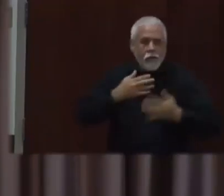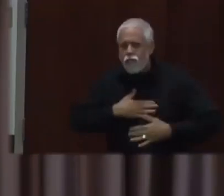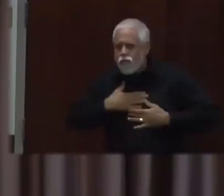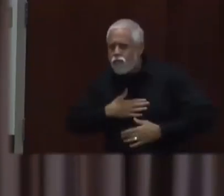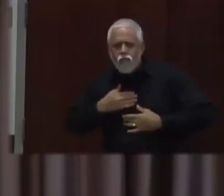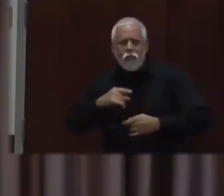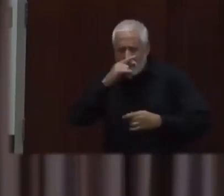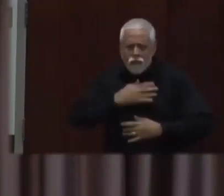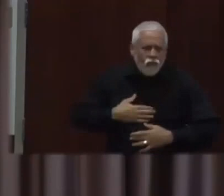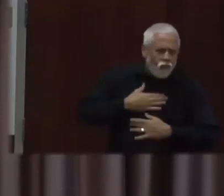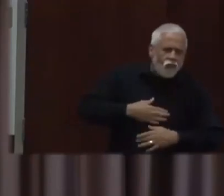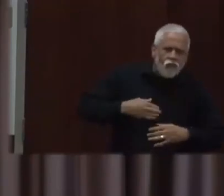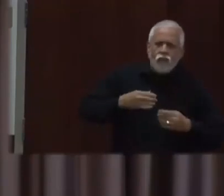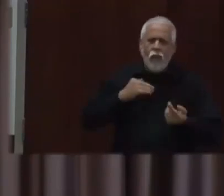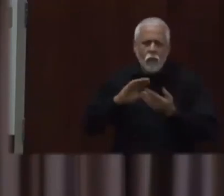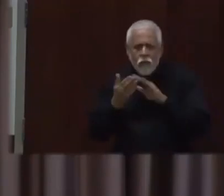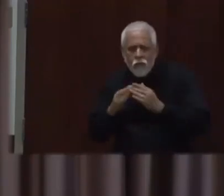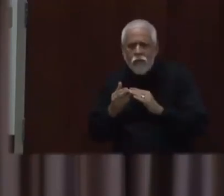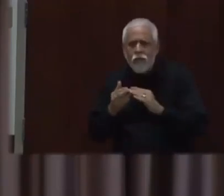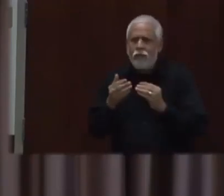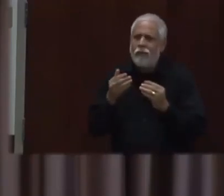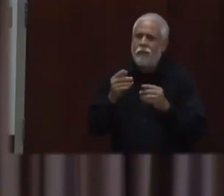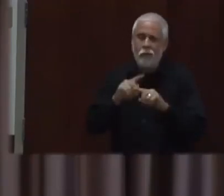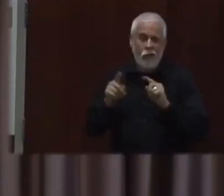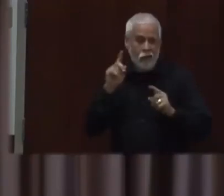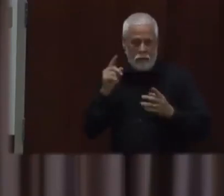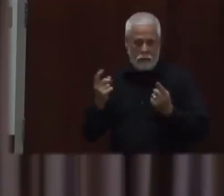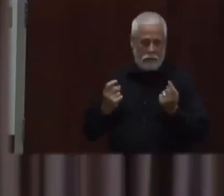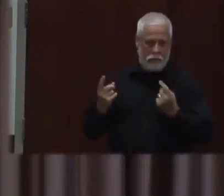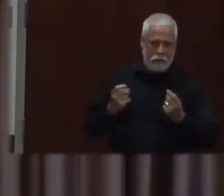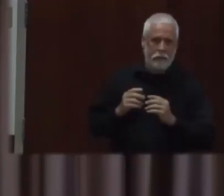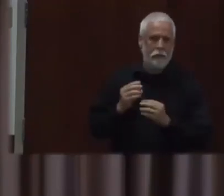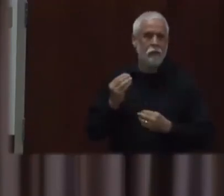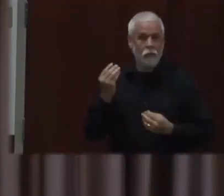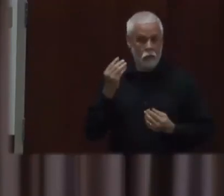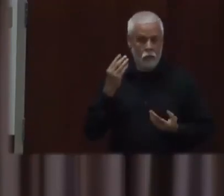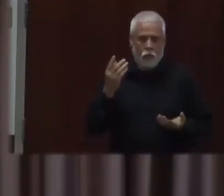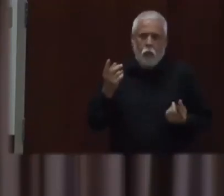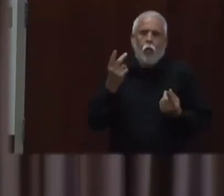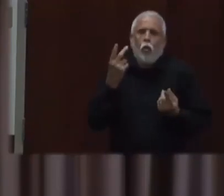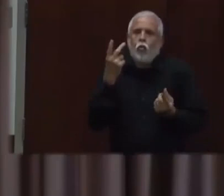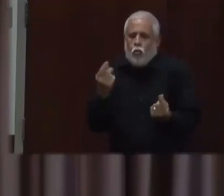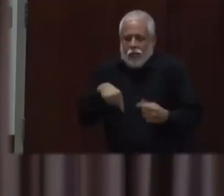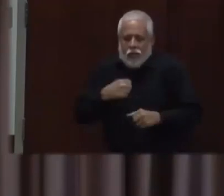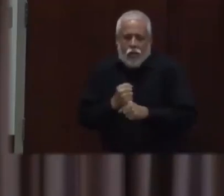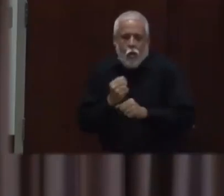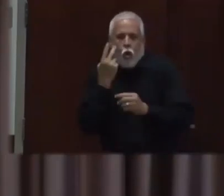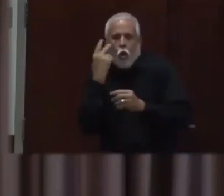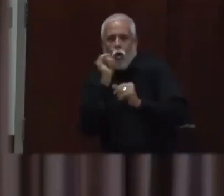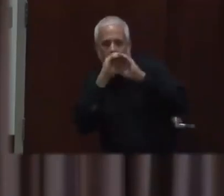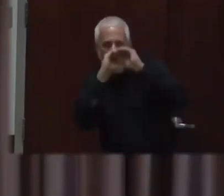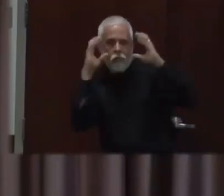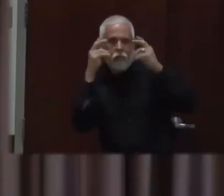¿Debería la gente hacerlo? ¿Cómo deberían hacer los tiempos feriados? Creo que la gente quisiera saber.